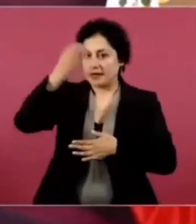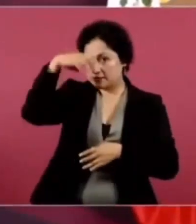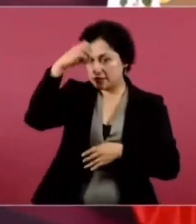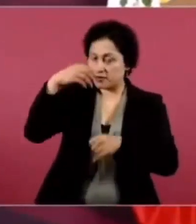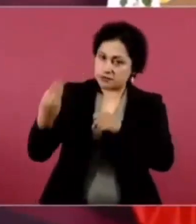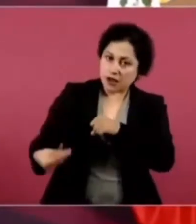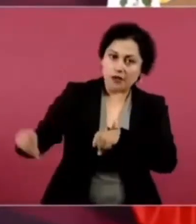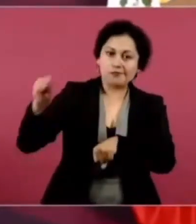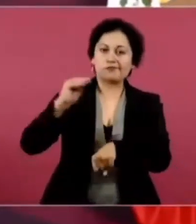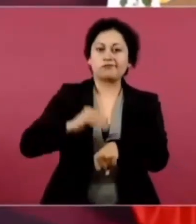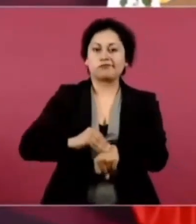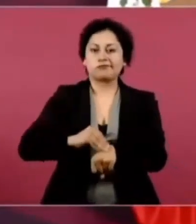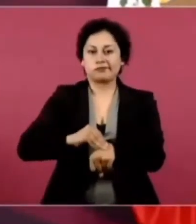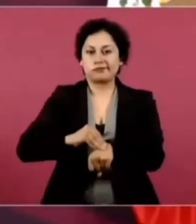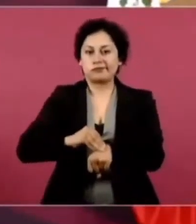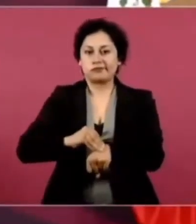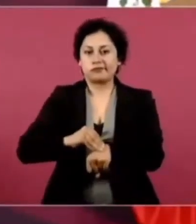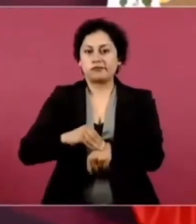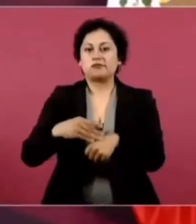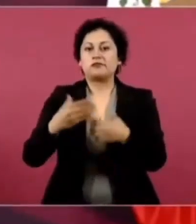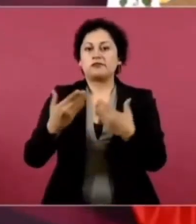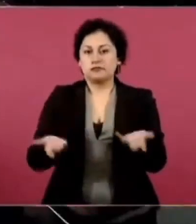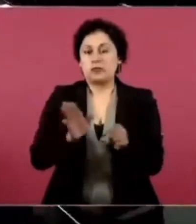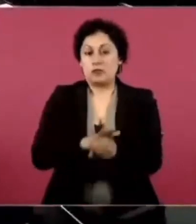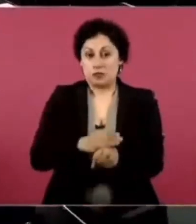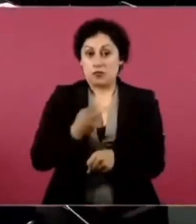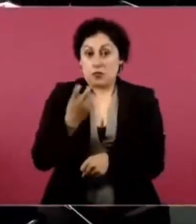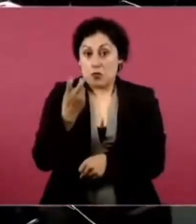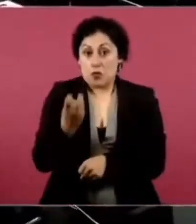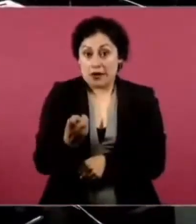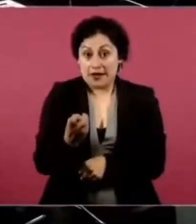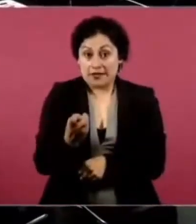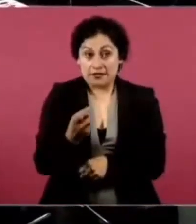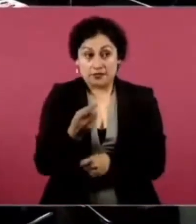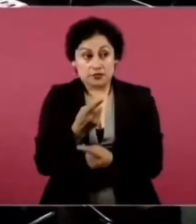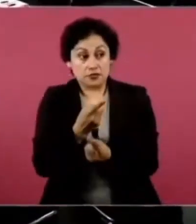Entonces, todo eso se tiene que aprovechar.